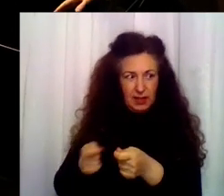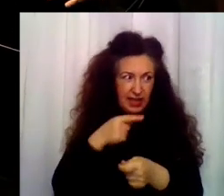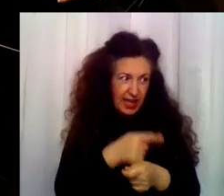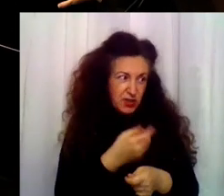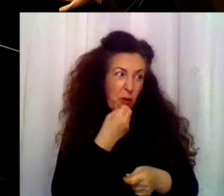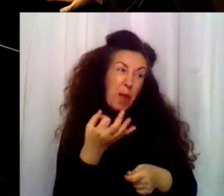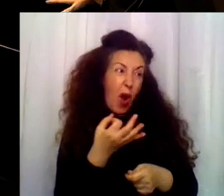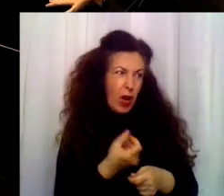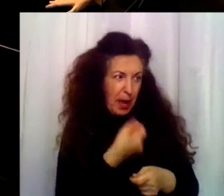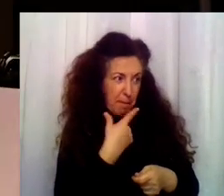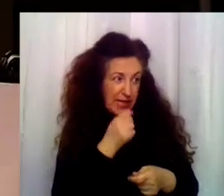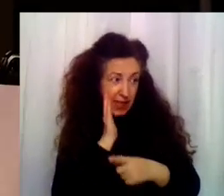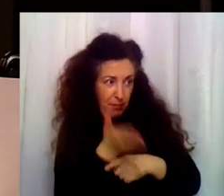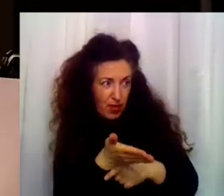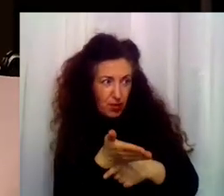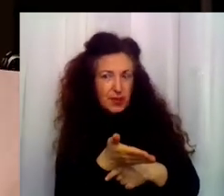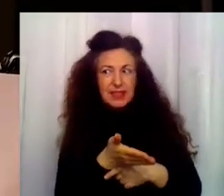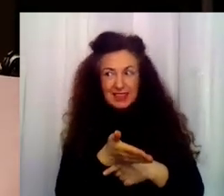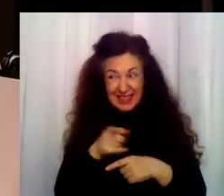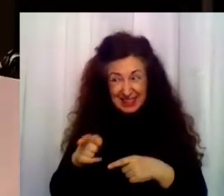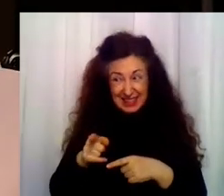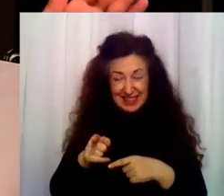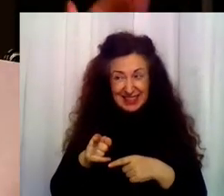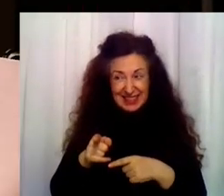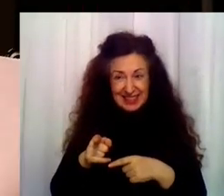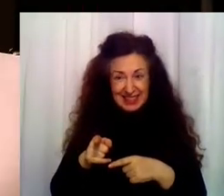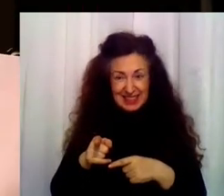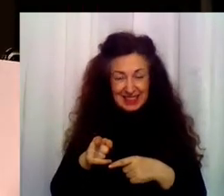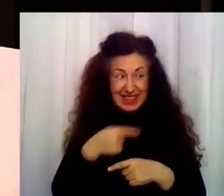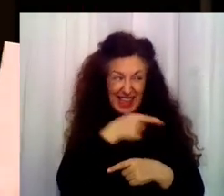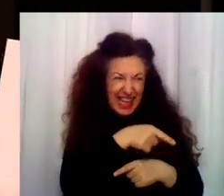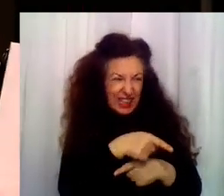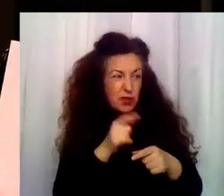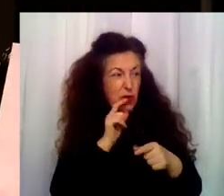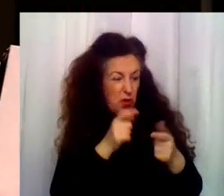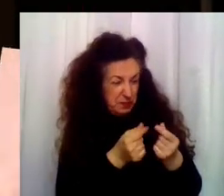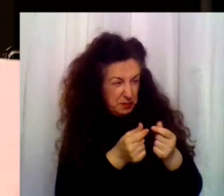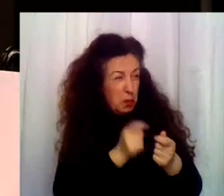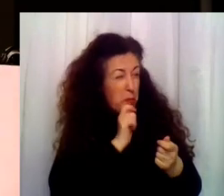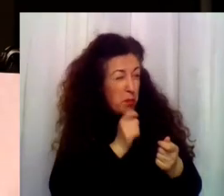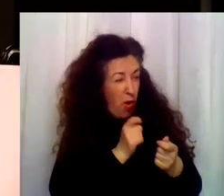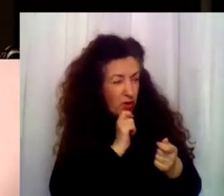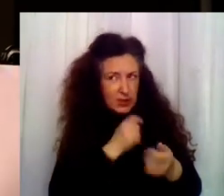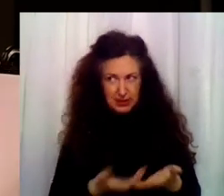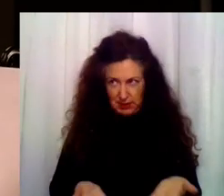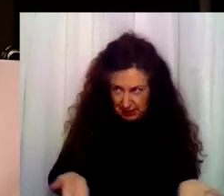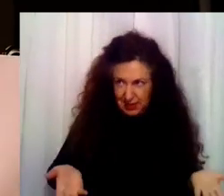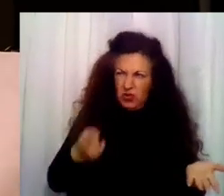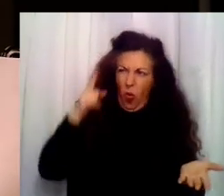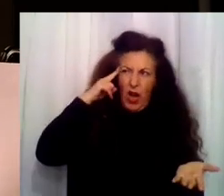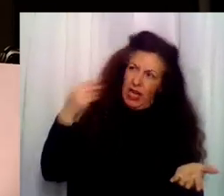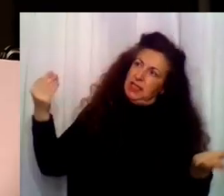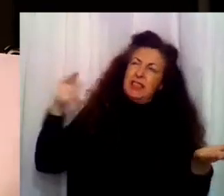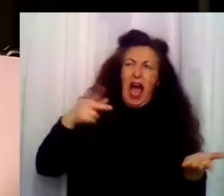¿Es un porro? ¡Shh! ¡Qué listas soy las abogadas, coño! Bueno, sí, un porro. Y de los buenos, ¿eh? Mira,